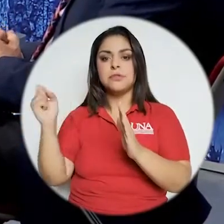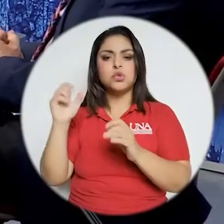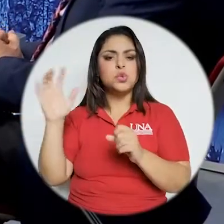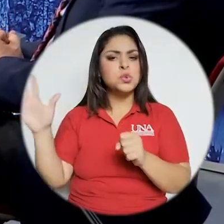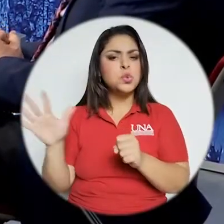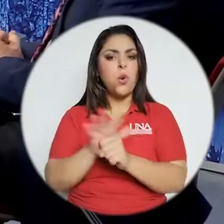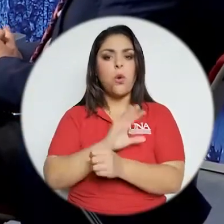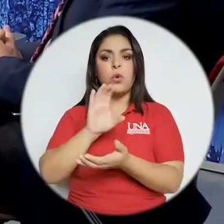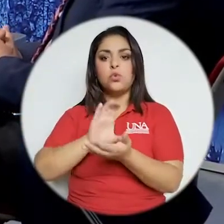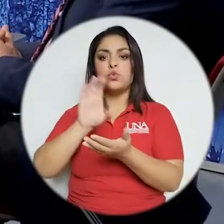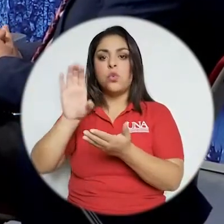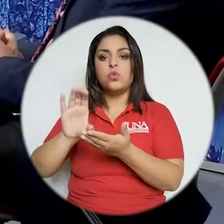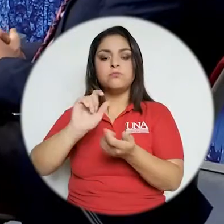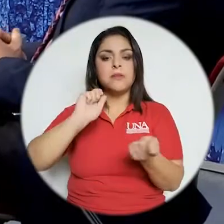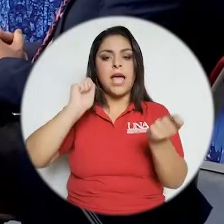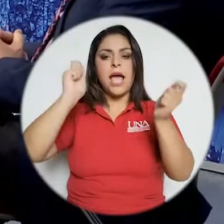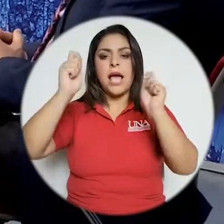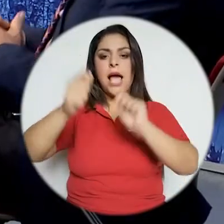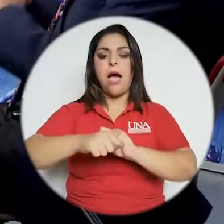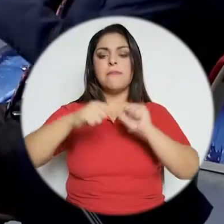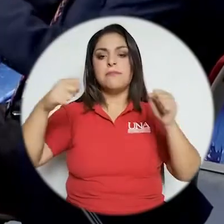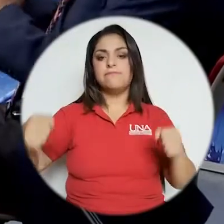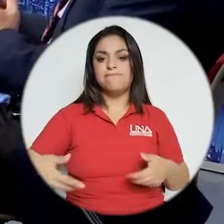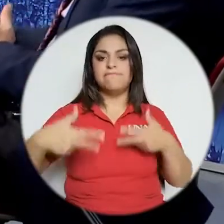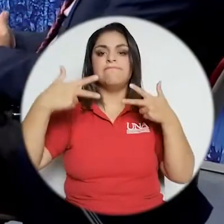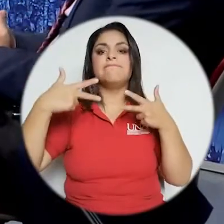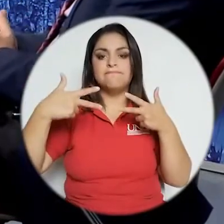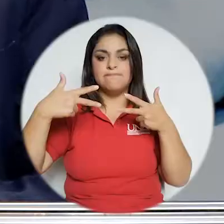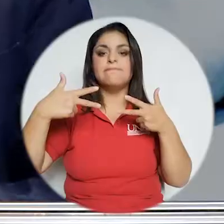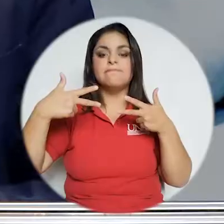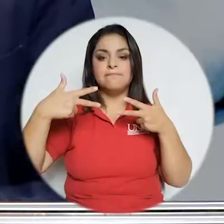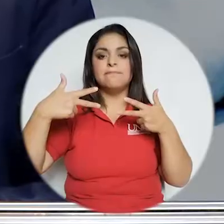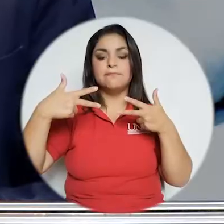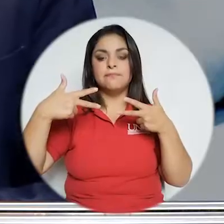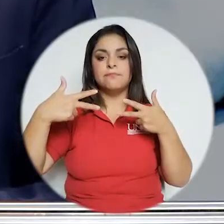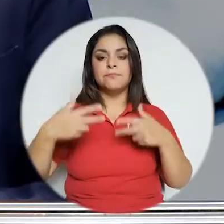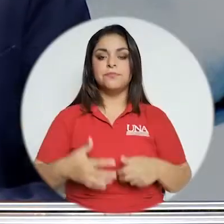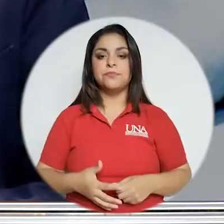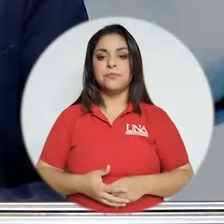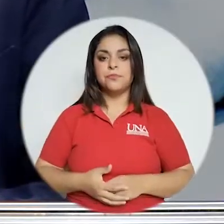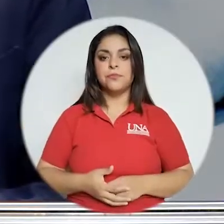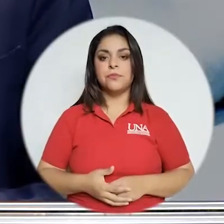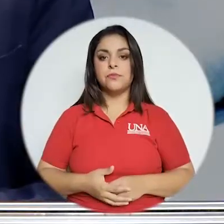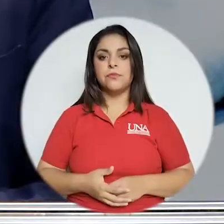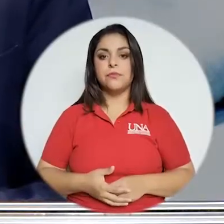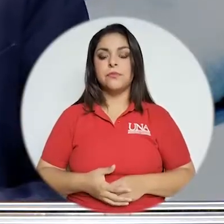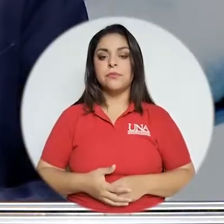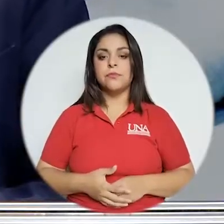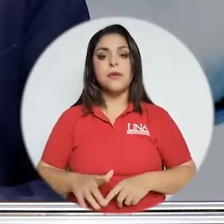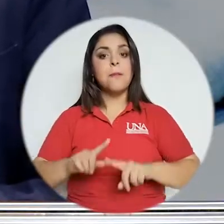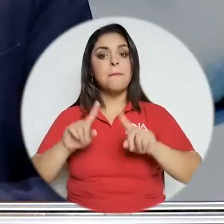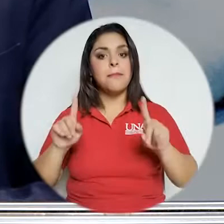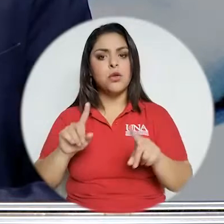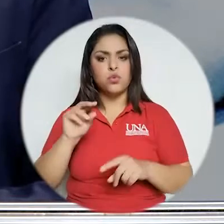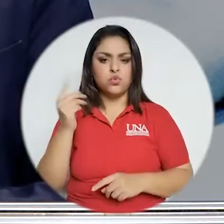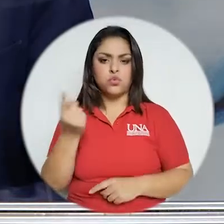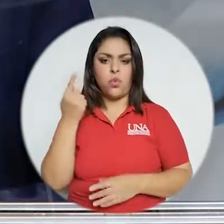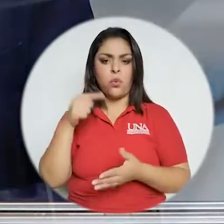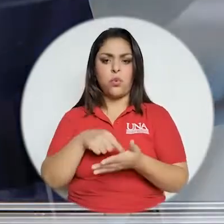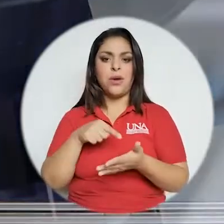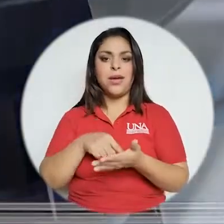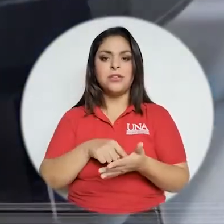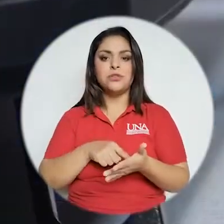que la totalidad de los cursos migraran con el uso de plataformas de presencialidad o asistencia remota